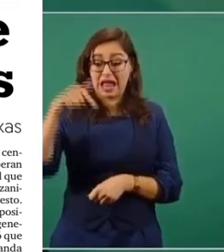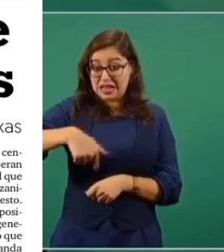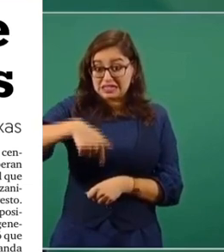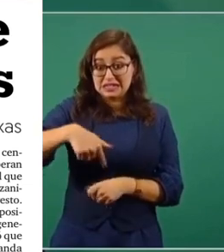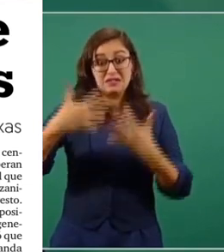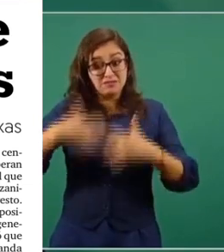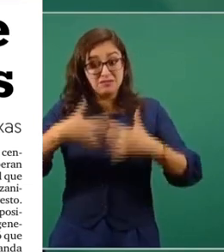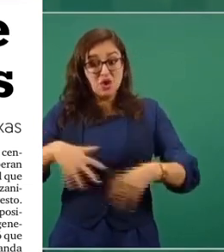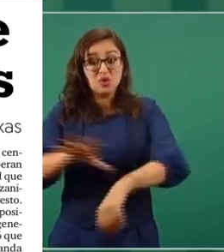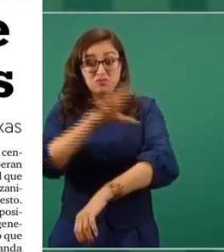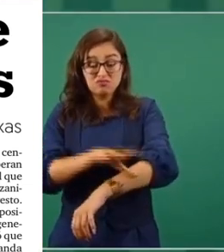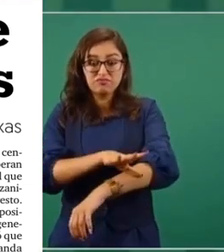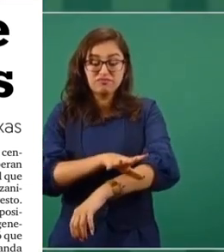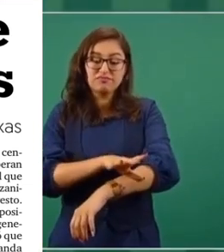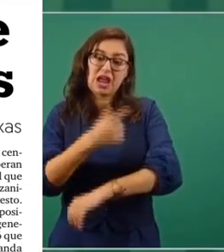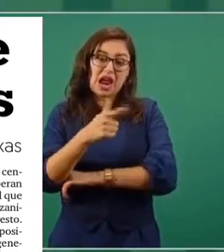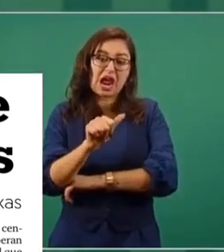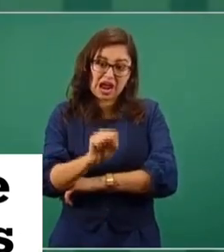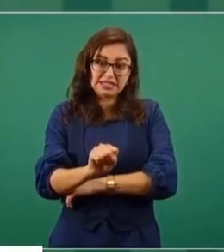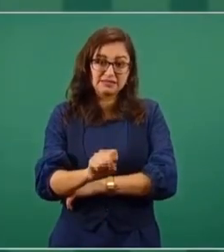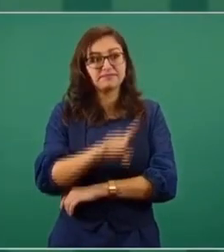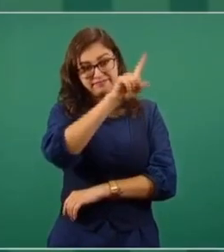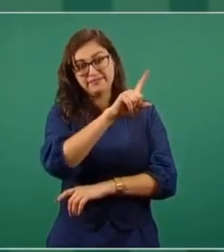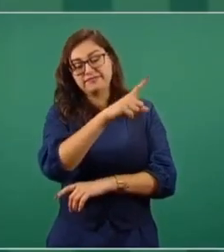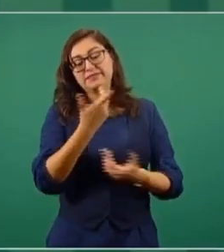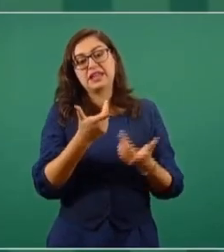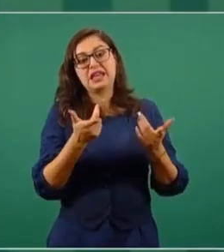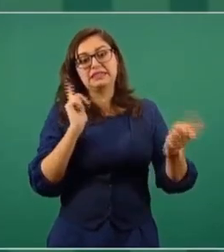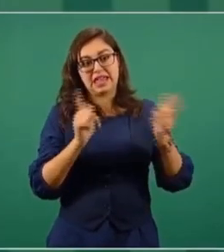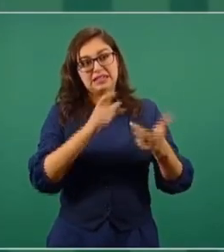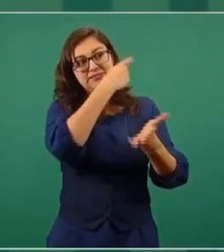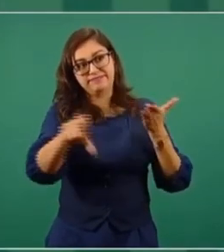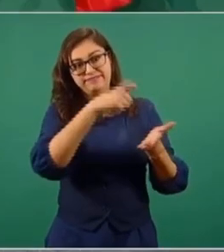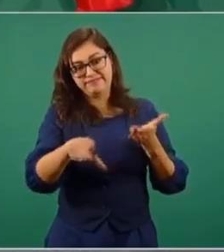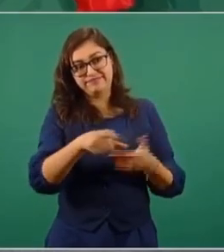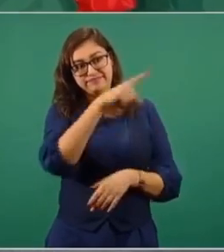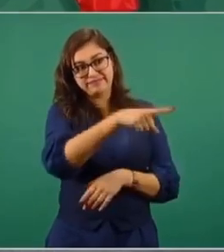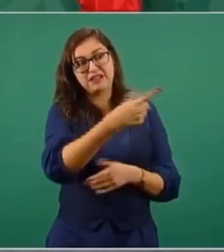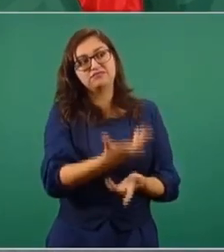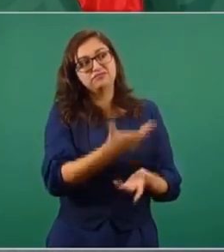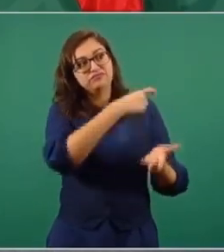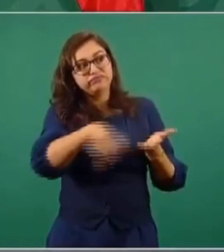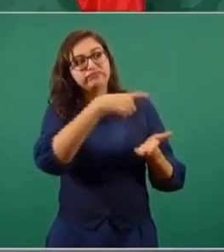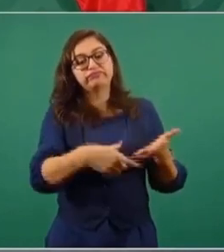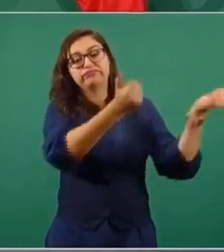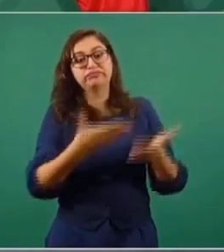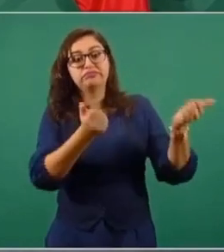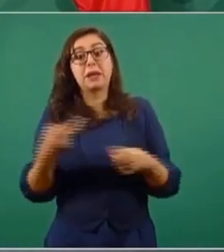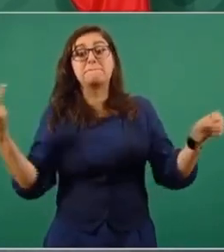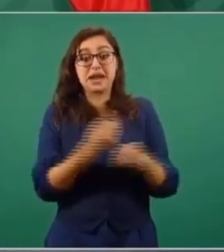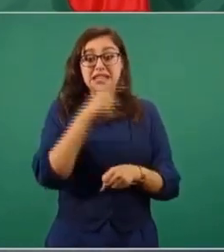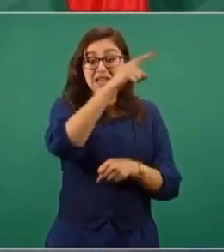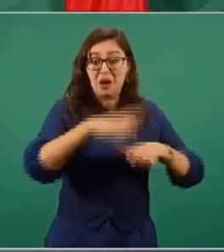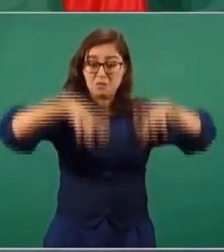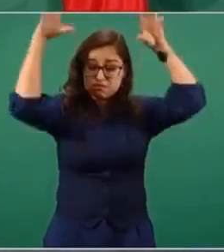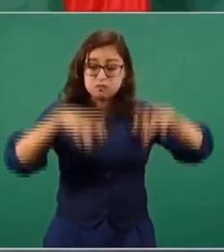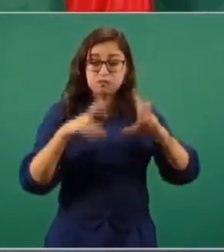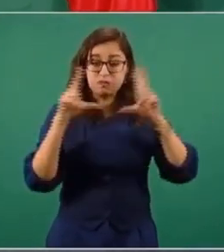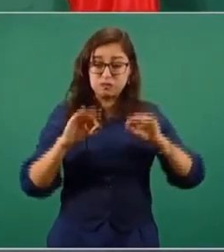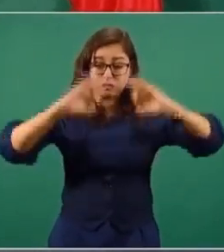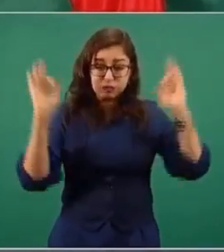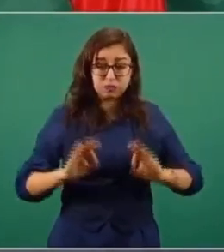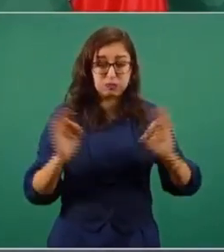energía eléctrica con gas, que se compra en Texas. Y con el más tiempo, con las nevadas, se afectaron